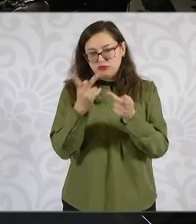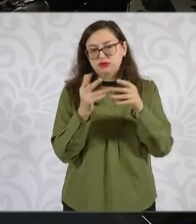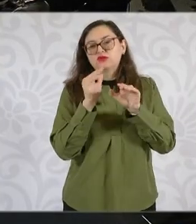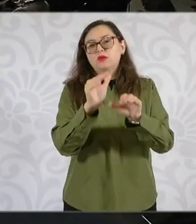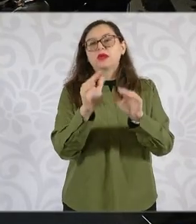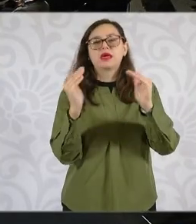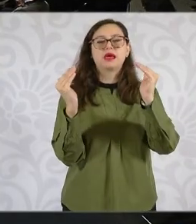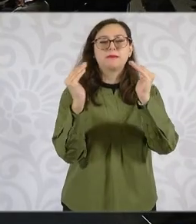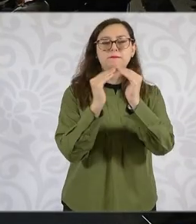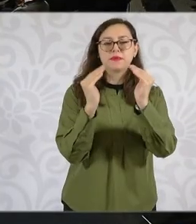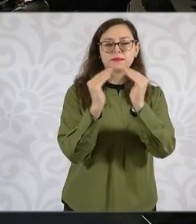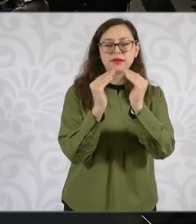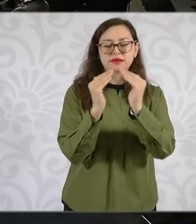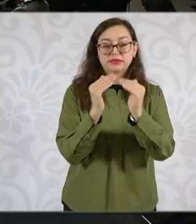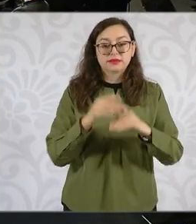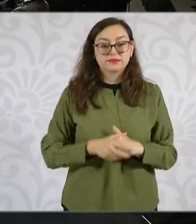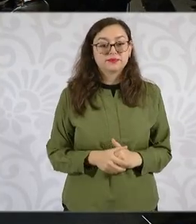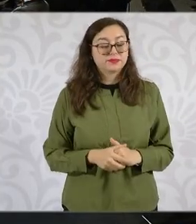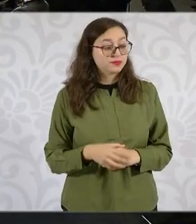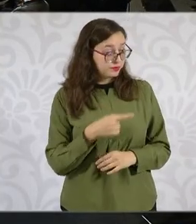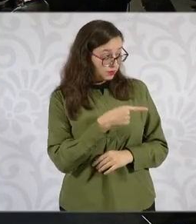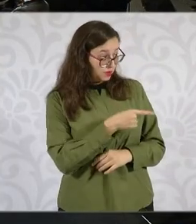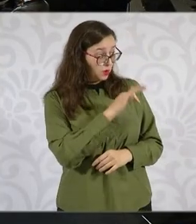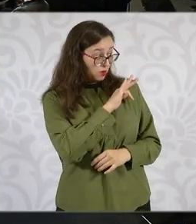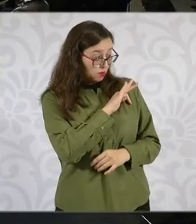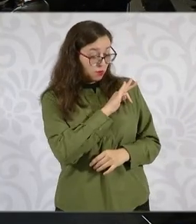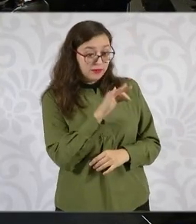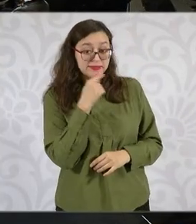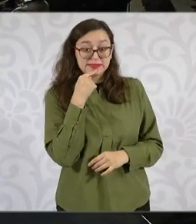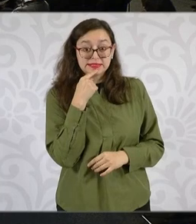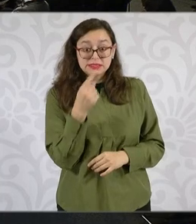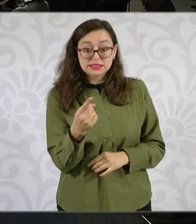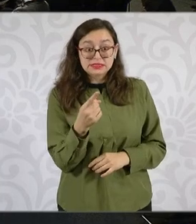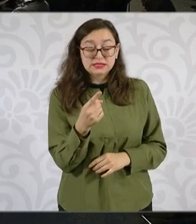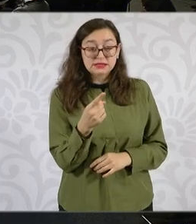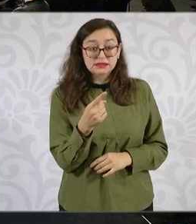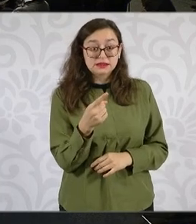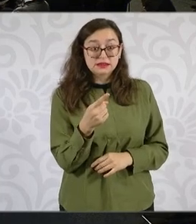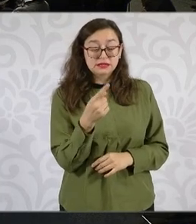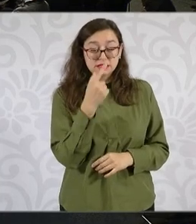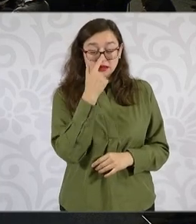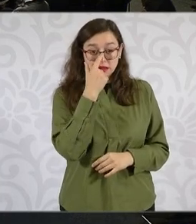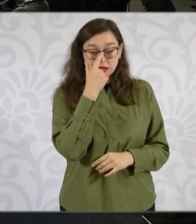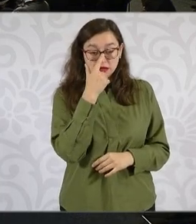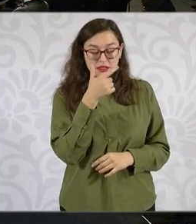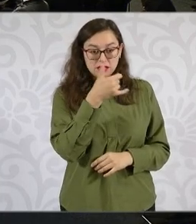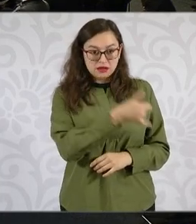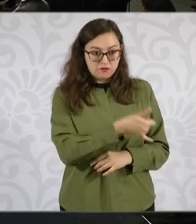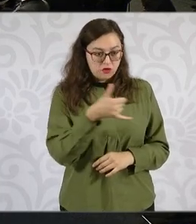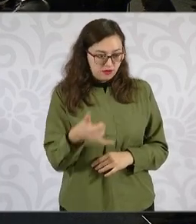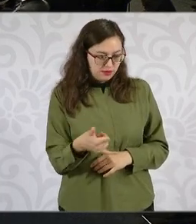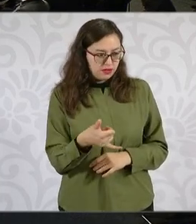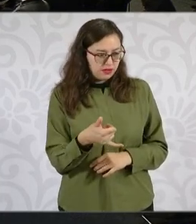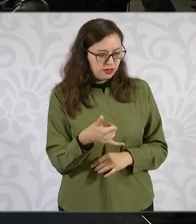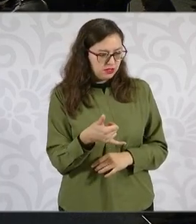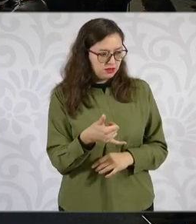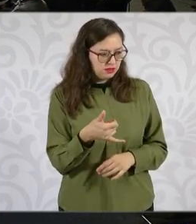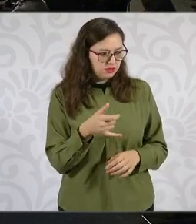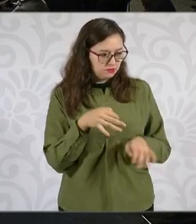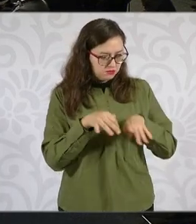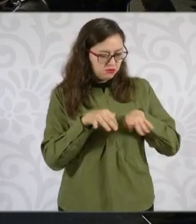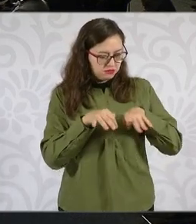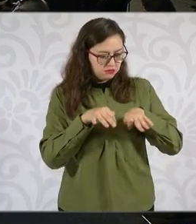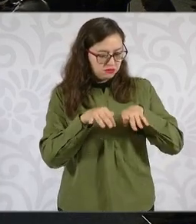Sí. Octavio, ¿quieres comentar de quienes salen del Infonavit y ahora se les va a poder